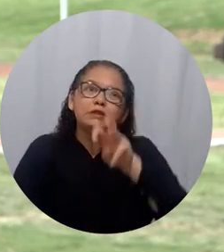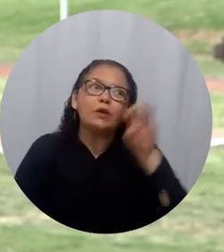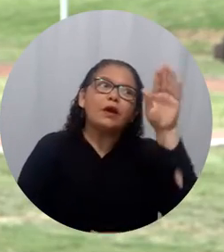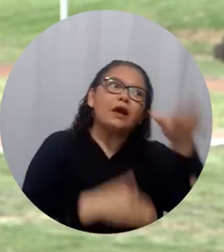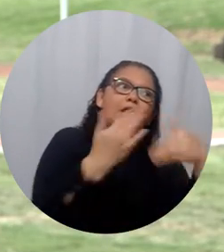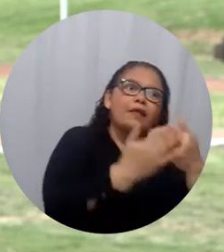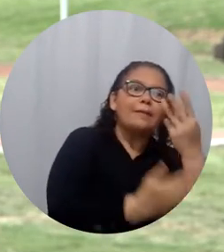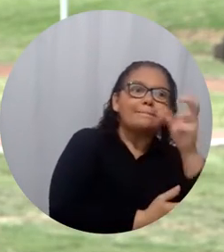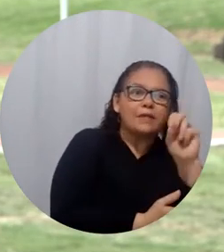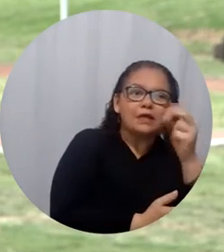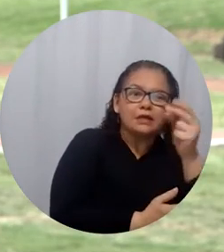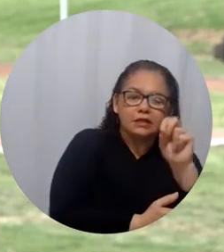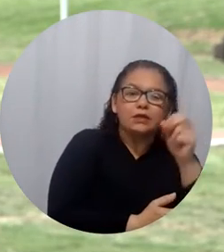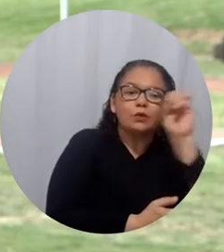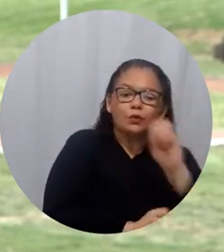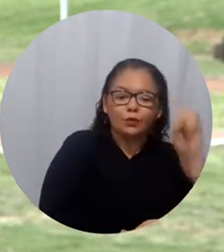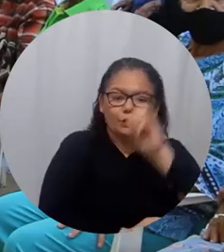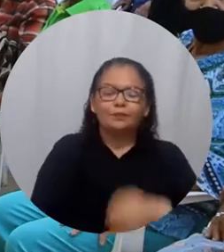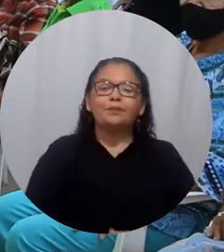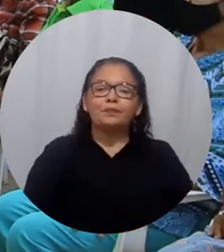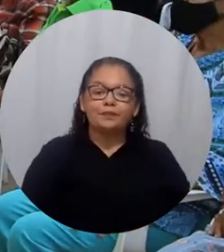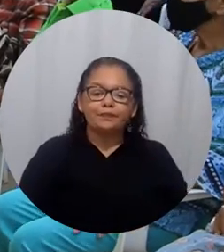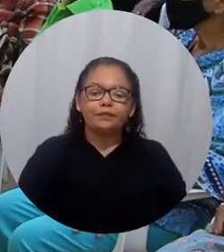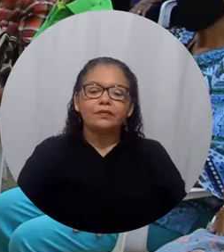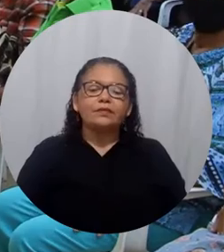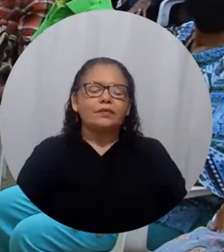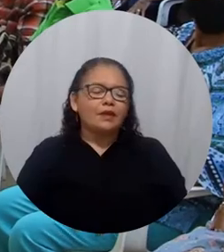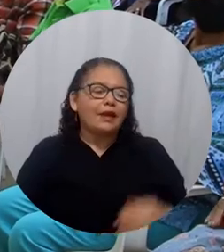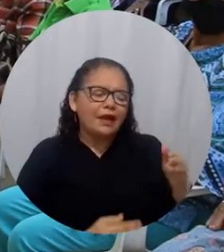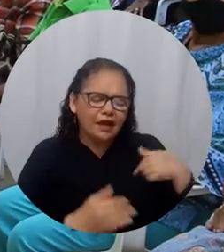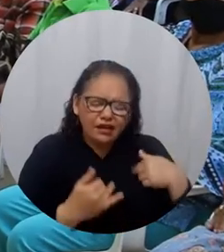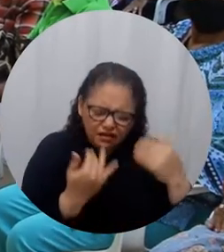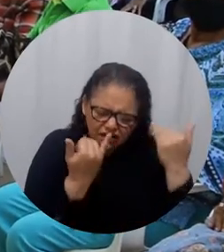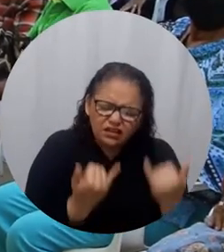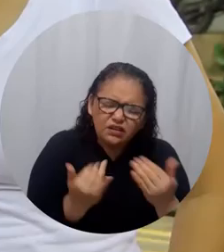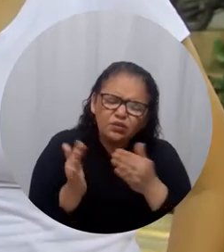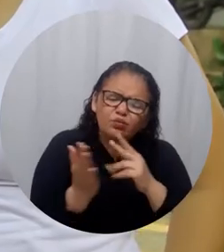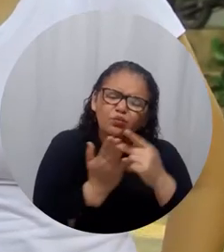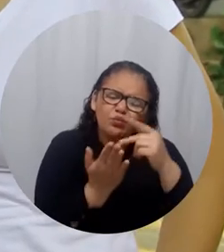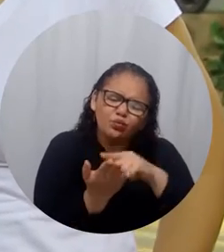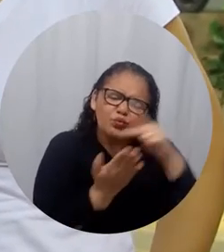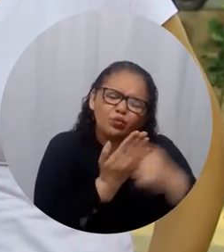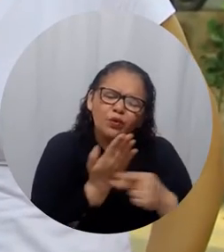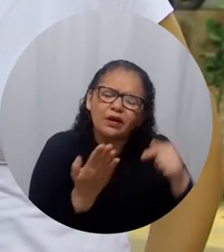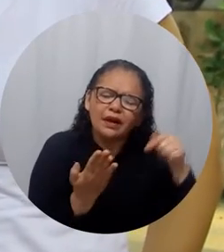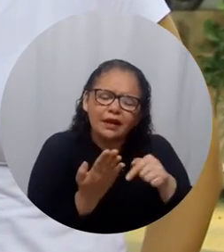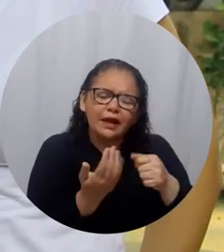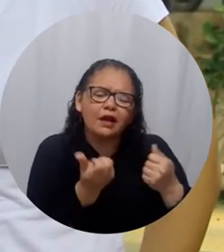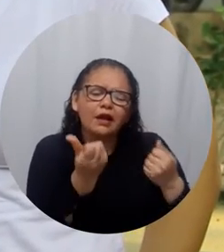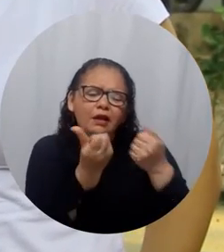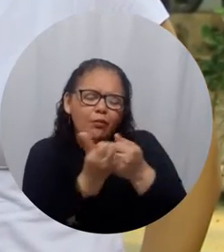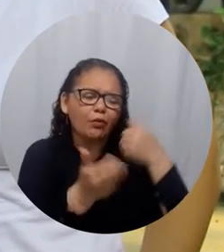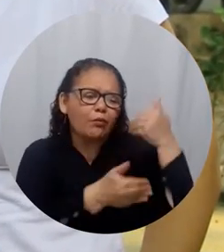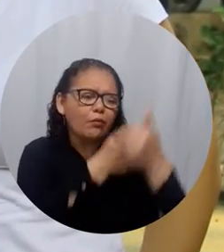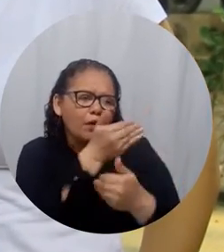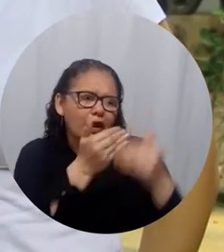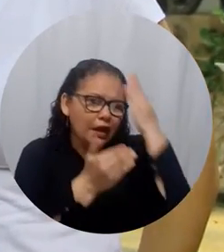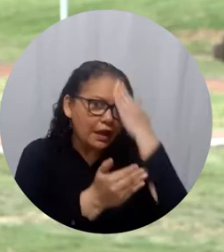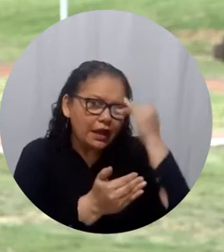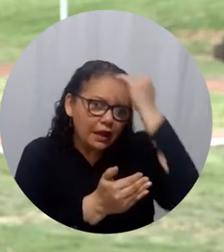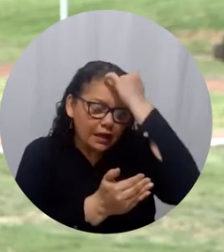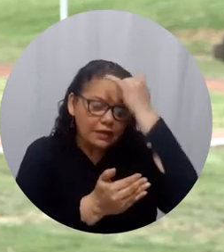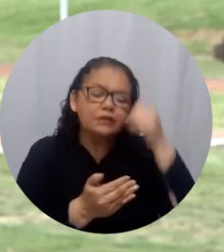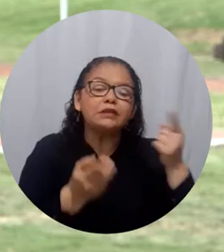psicológica aporta en todo lo que tiene que ver el apoyo a los procesos académicos al desarrollo de las prácticas formativas